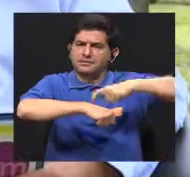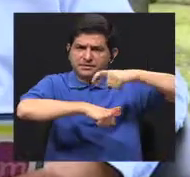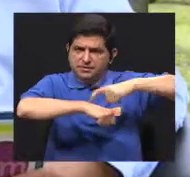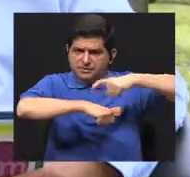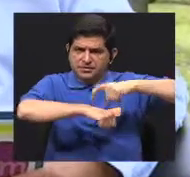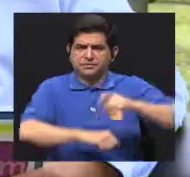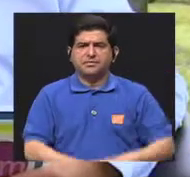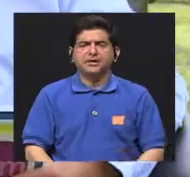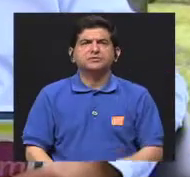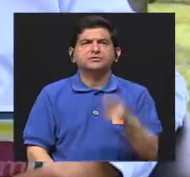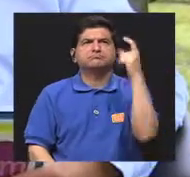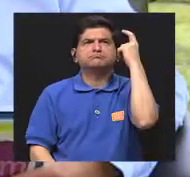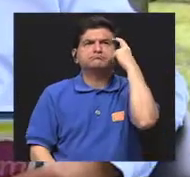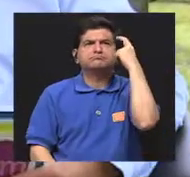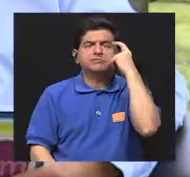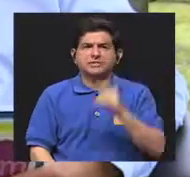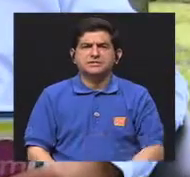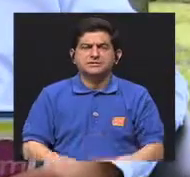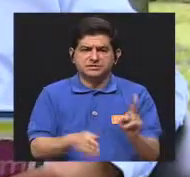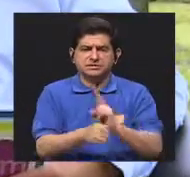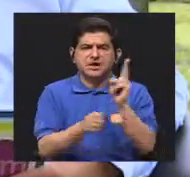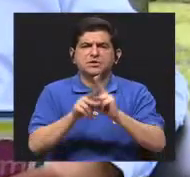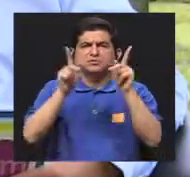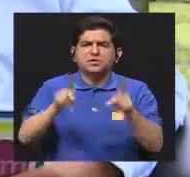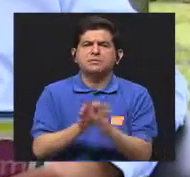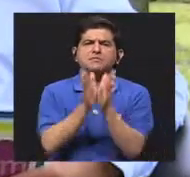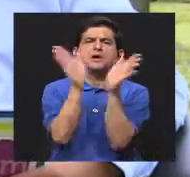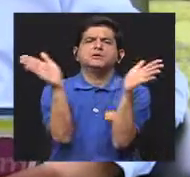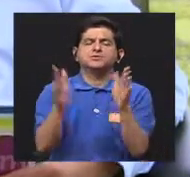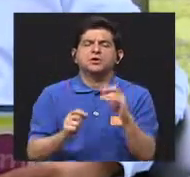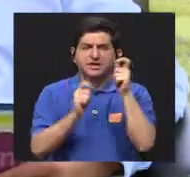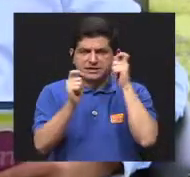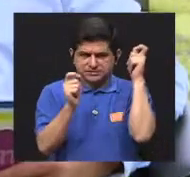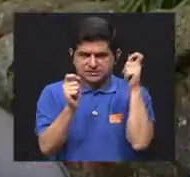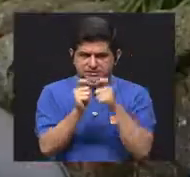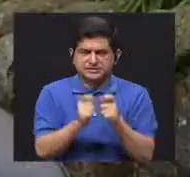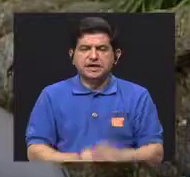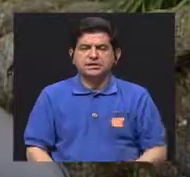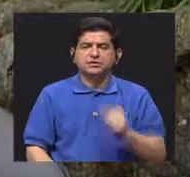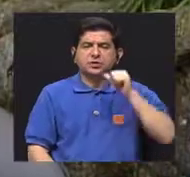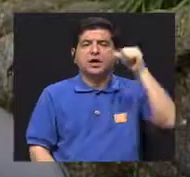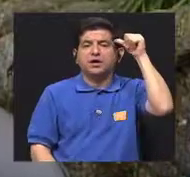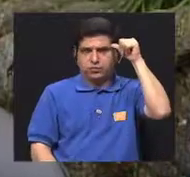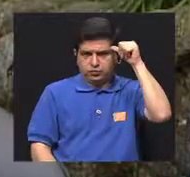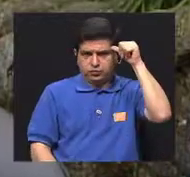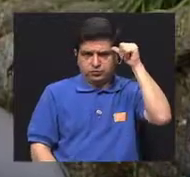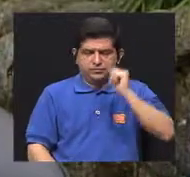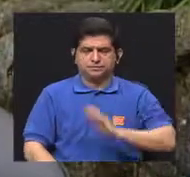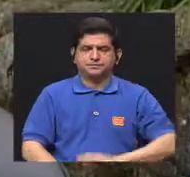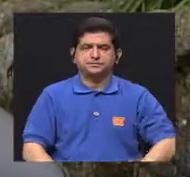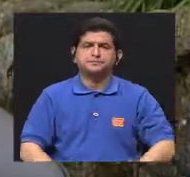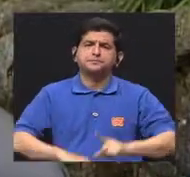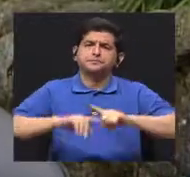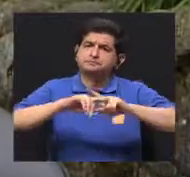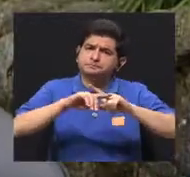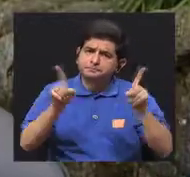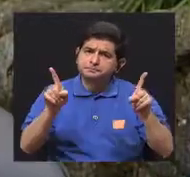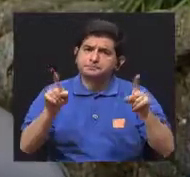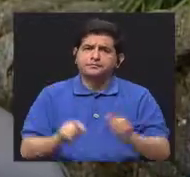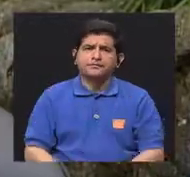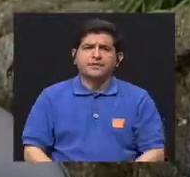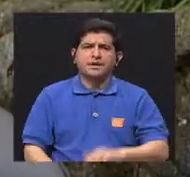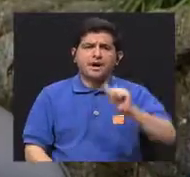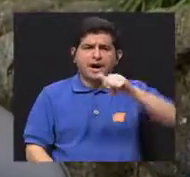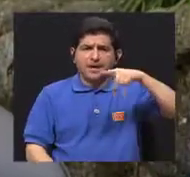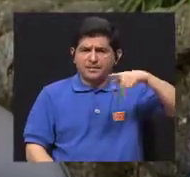inicialmente, estamos pensando lo que sea para uso del público en general, específicamente población adulta, eso sí. Pero